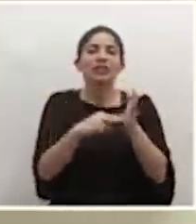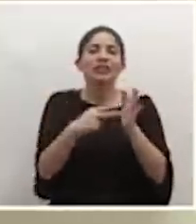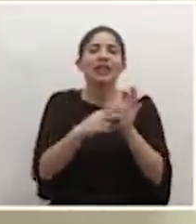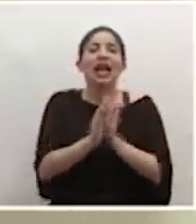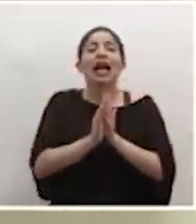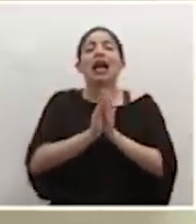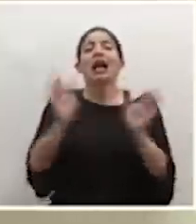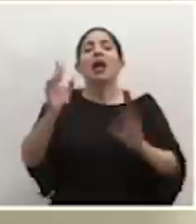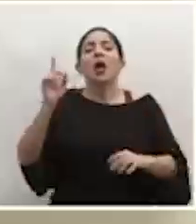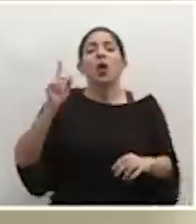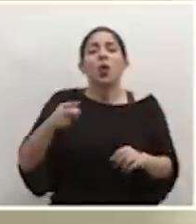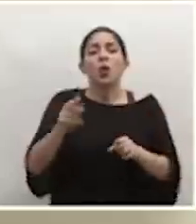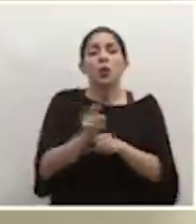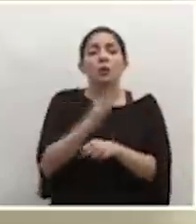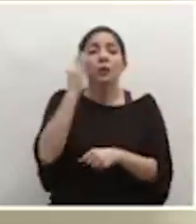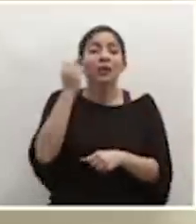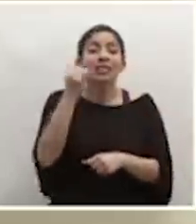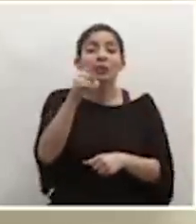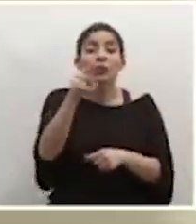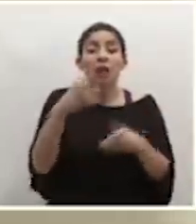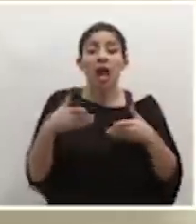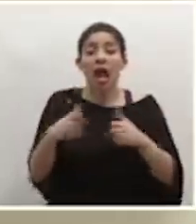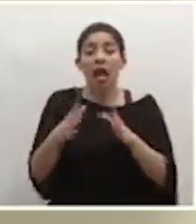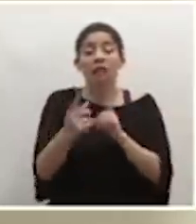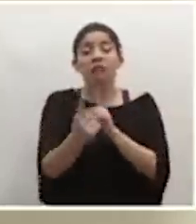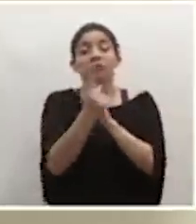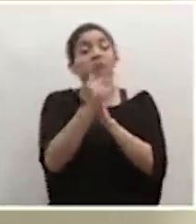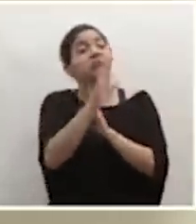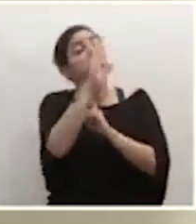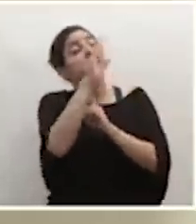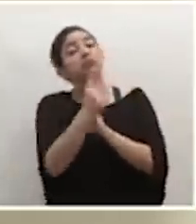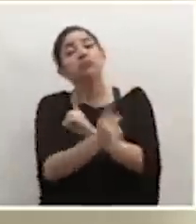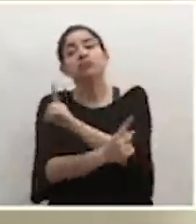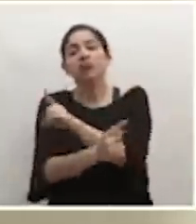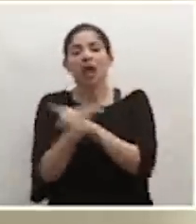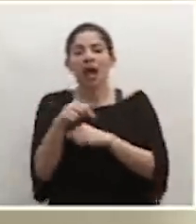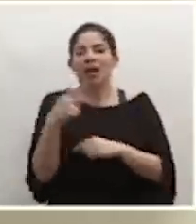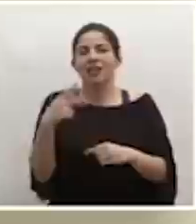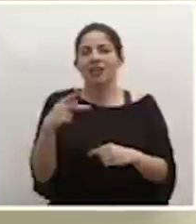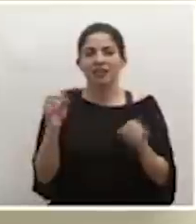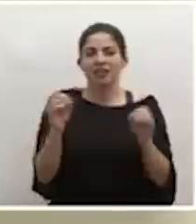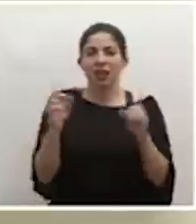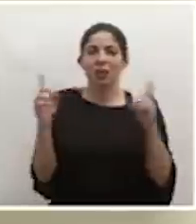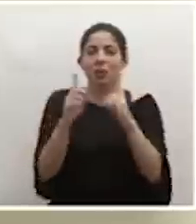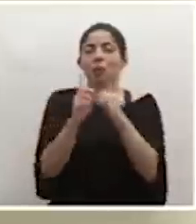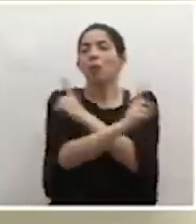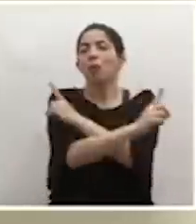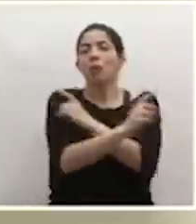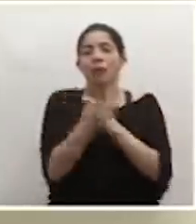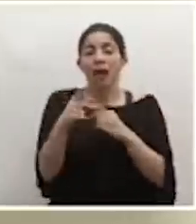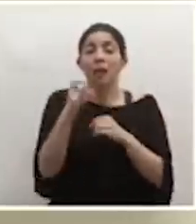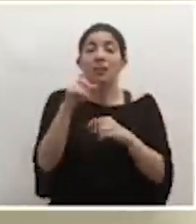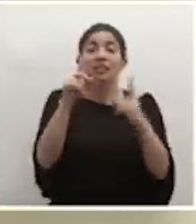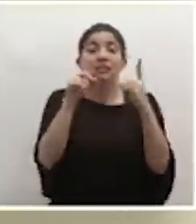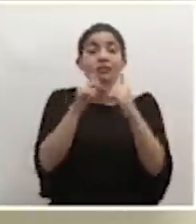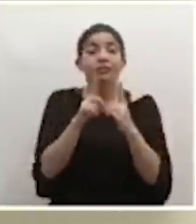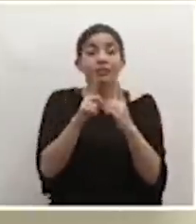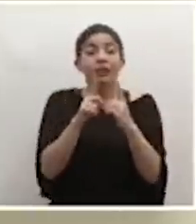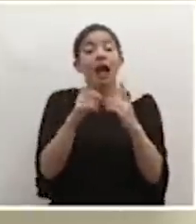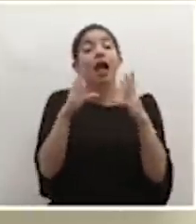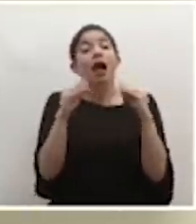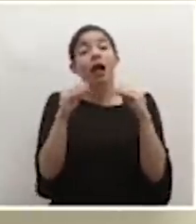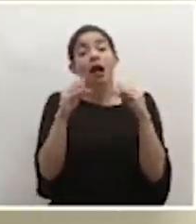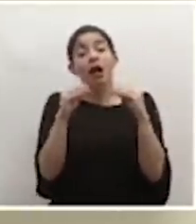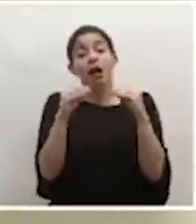generalizado, porque si usted se topó a alguien en la calle y simplemente lo saludó, el riesgo no existe. Si usted se quedó conversando con esa persona